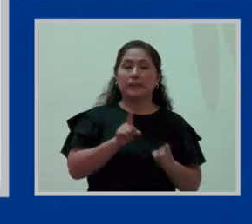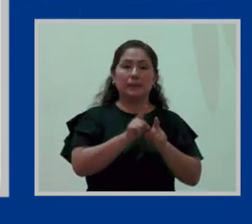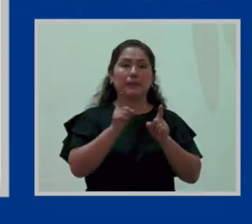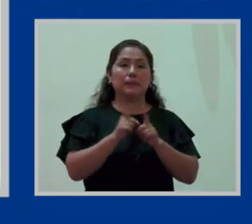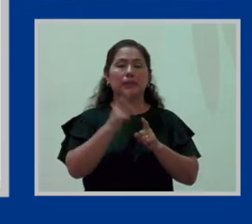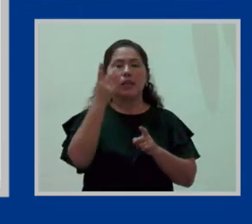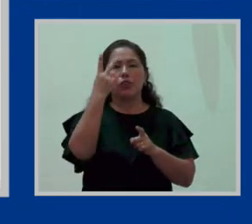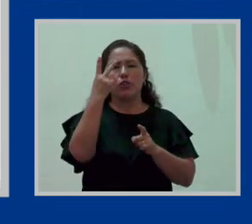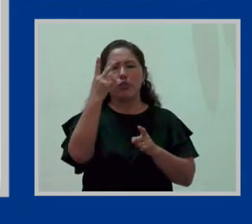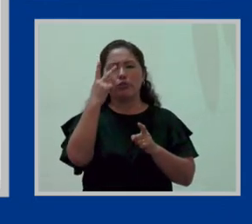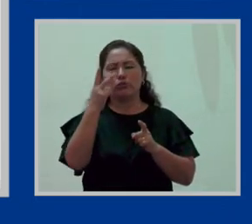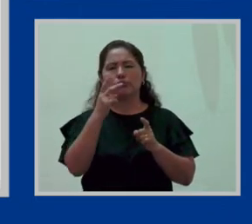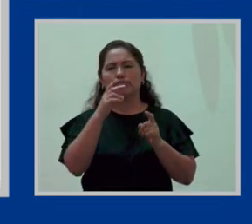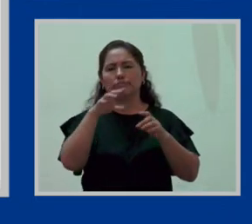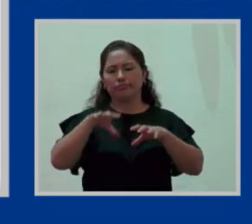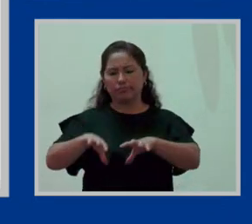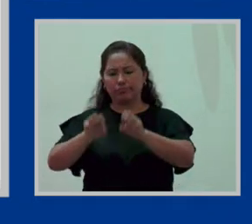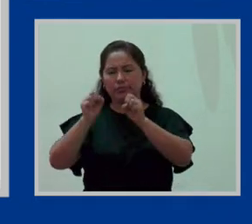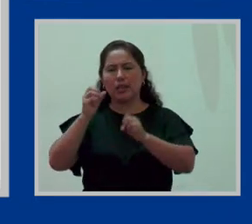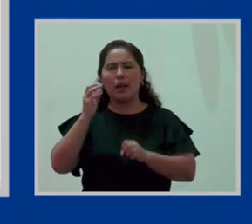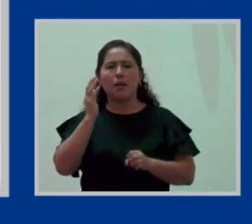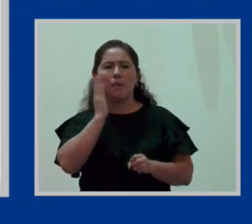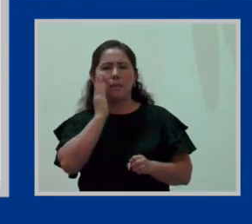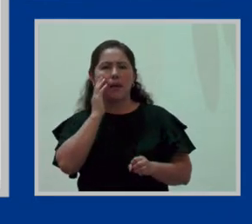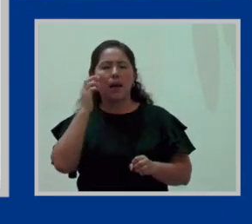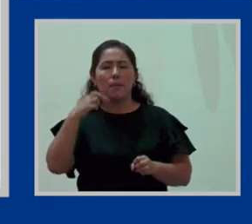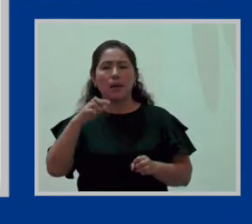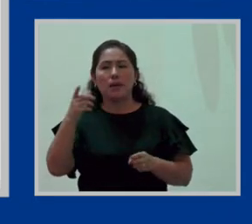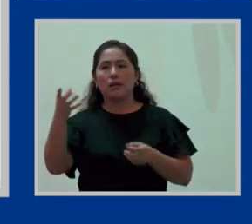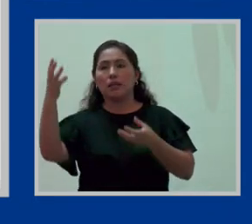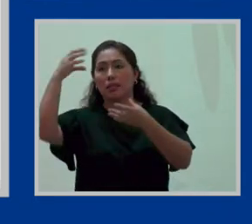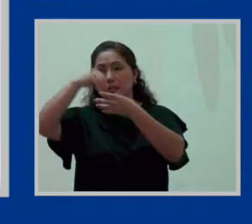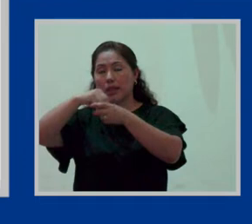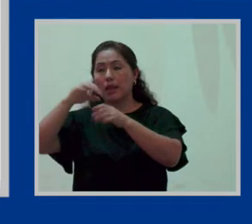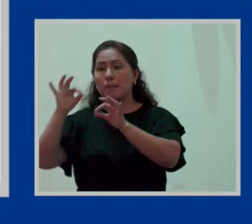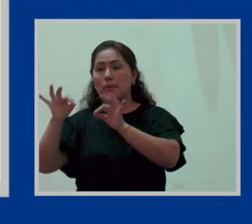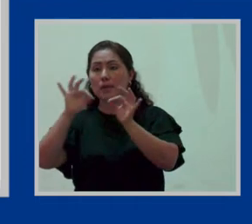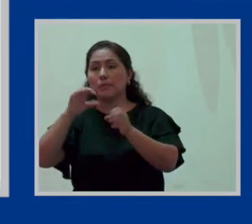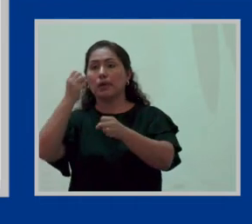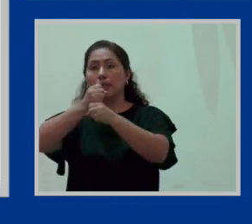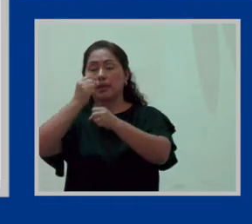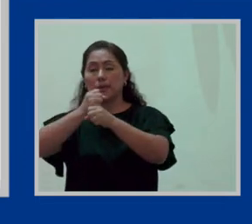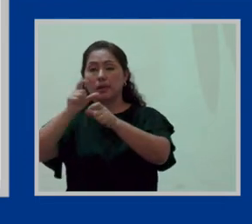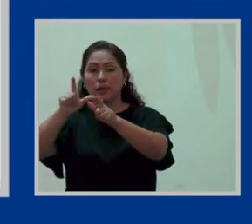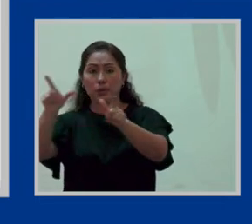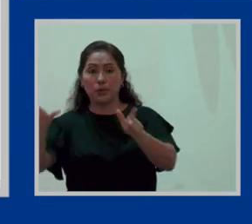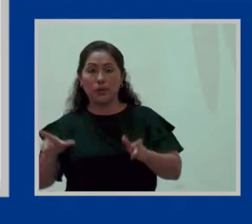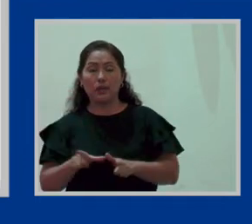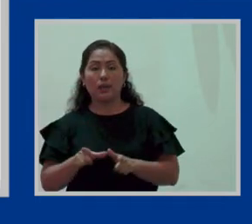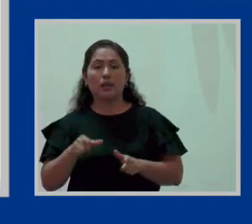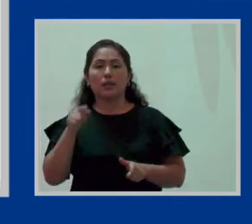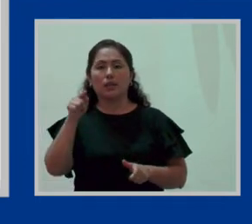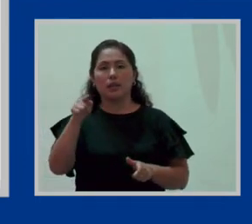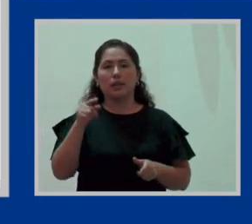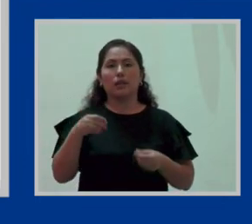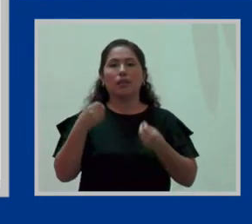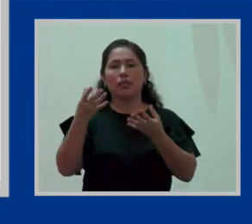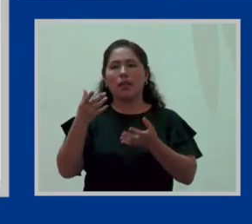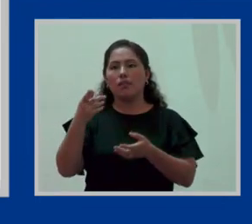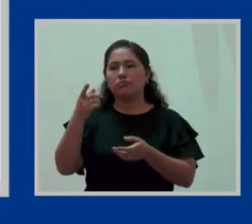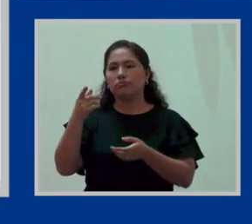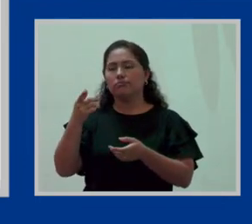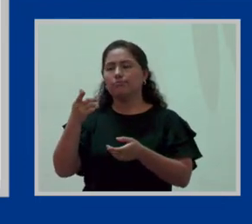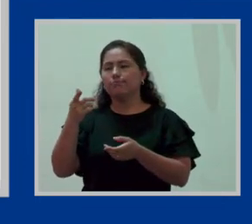dos adoptantes, padre y madre, trabajan en la misma empresa, en el mismo centro de trabajo, se va a dar preferencia